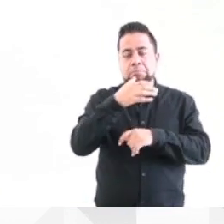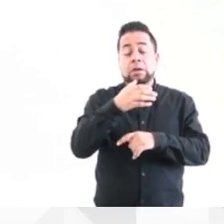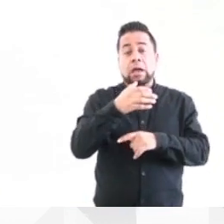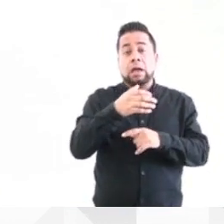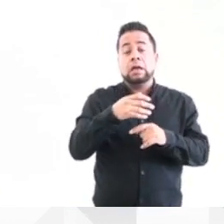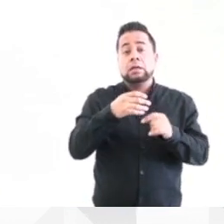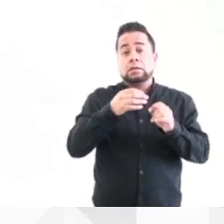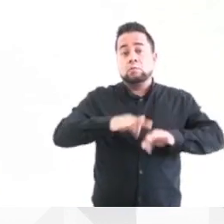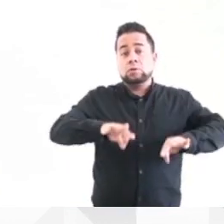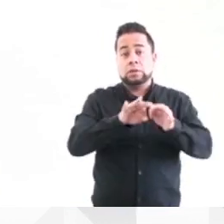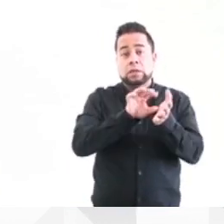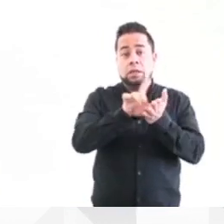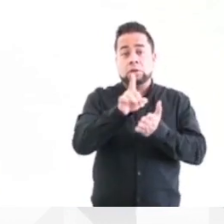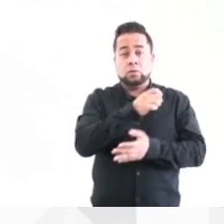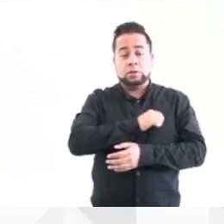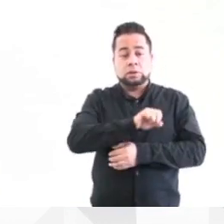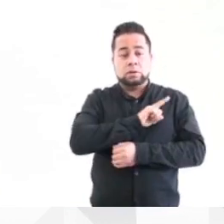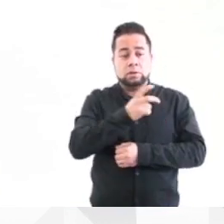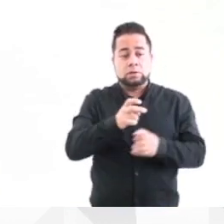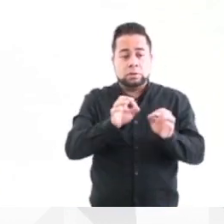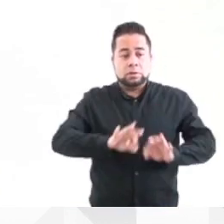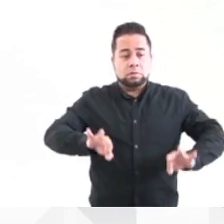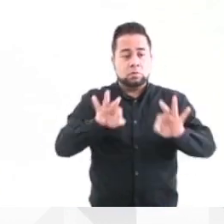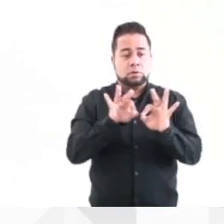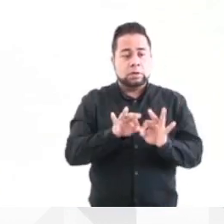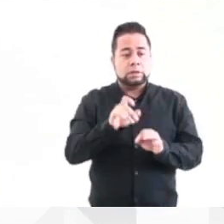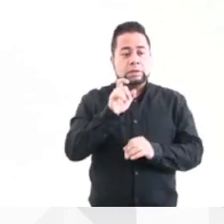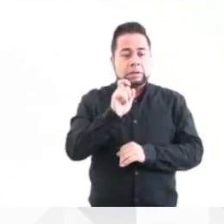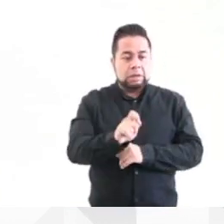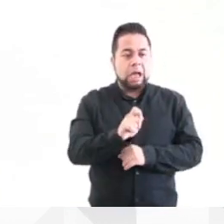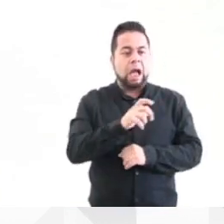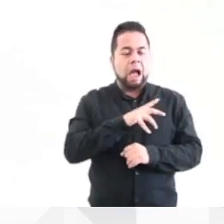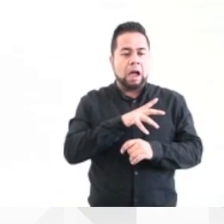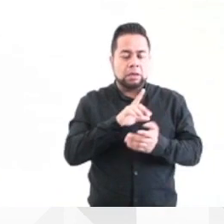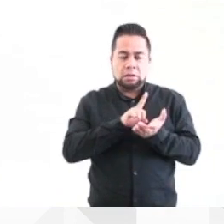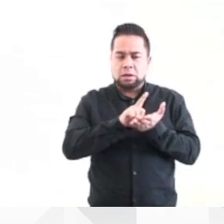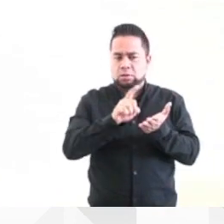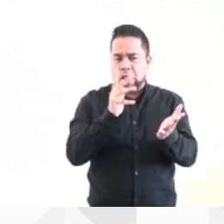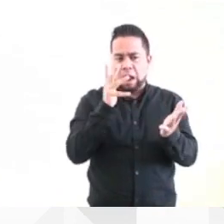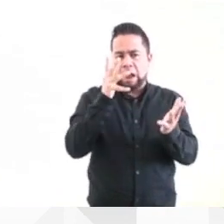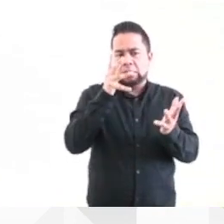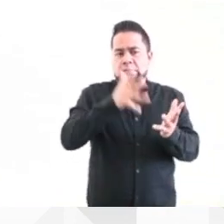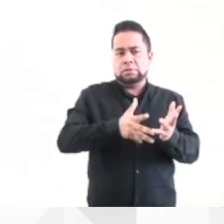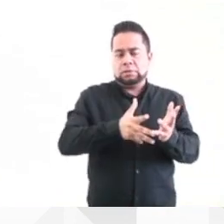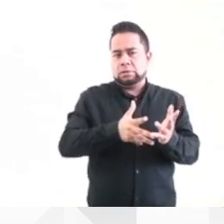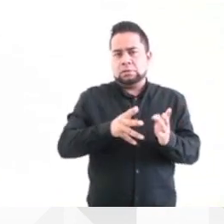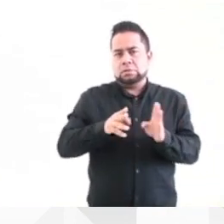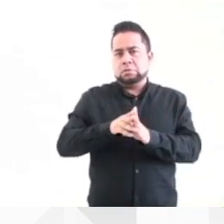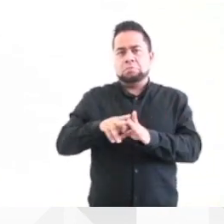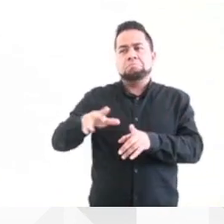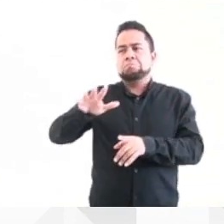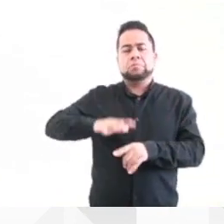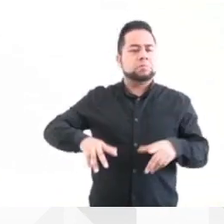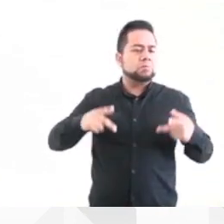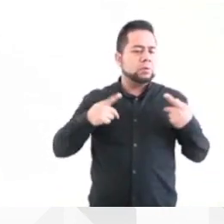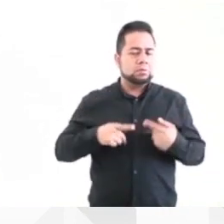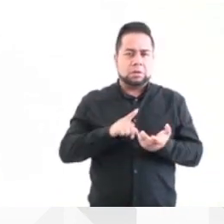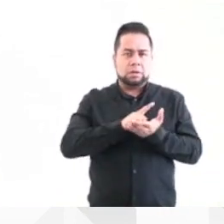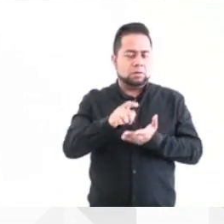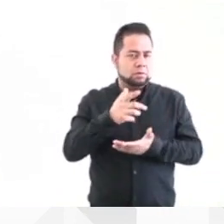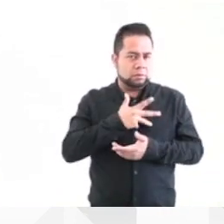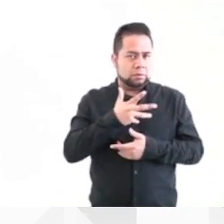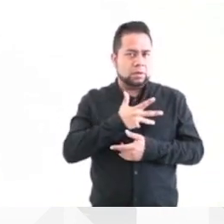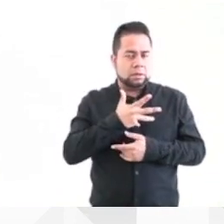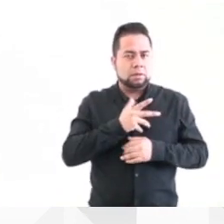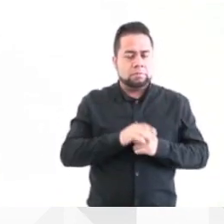salud es indiscutiblemente un derecho fundamental, es un derecho positivo, inherente a la propia naturaleza del ser humano, que